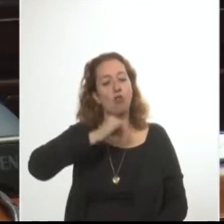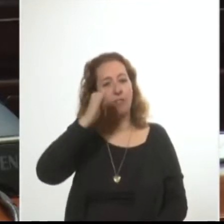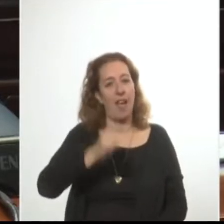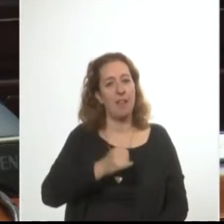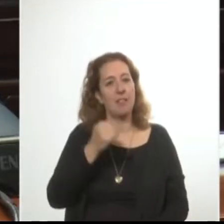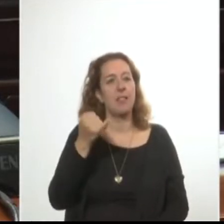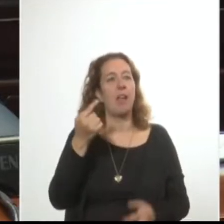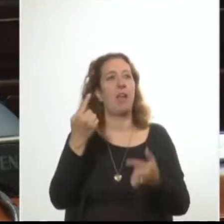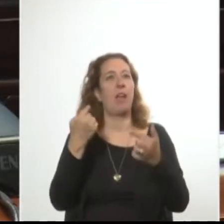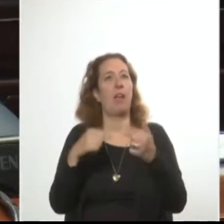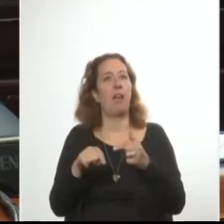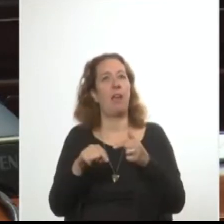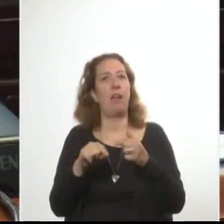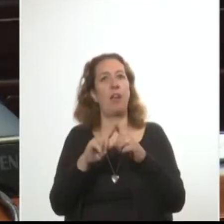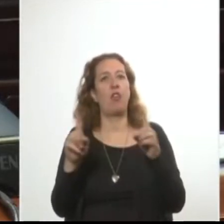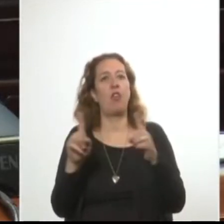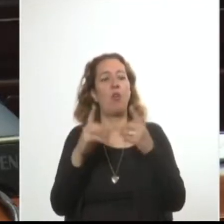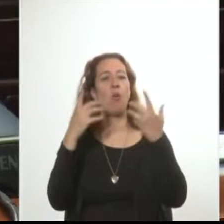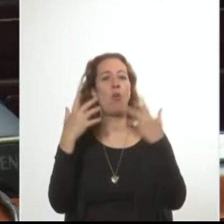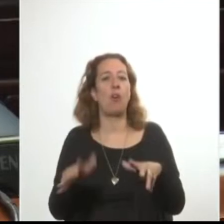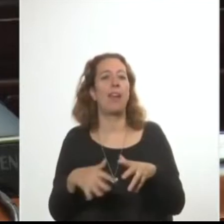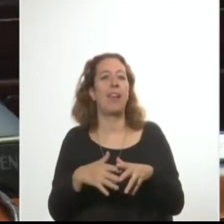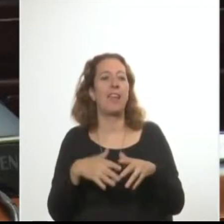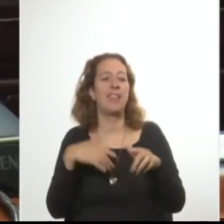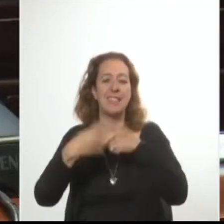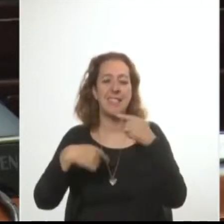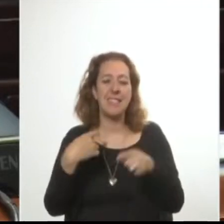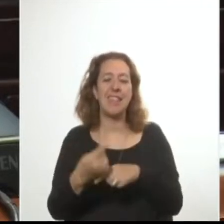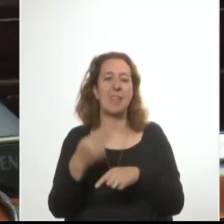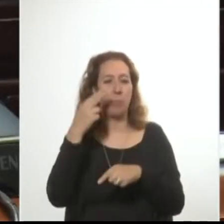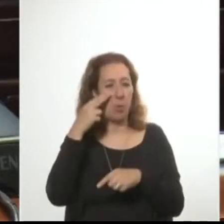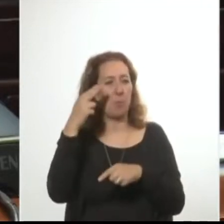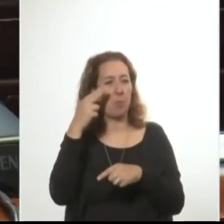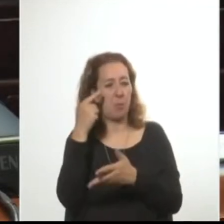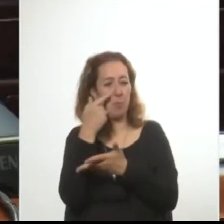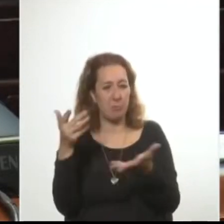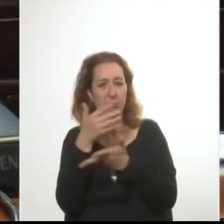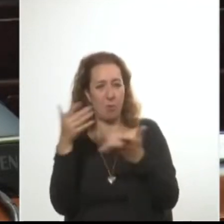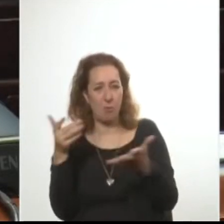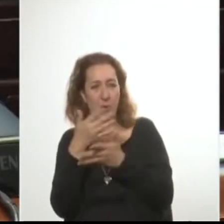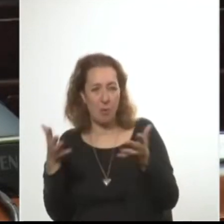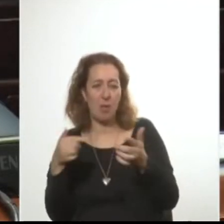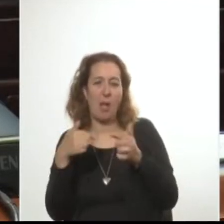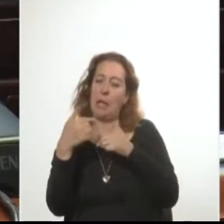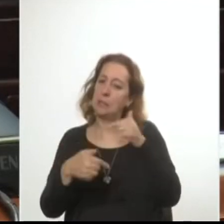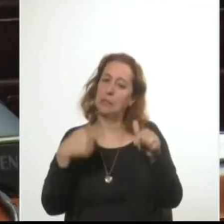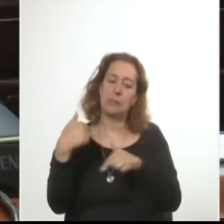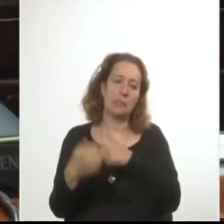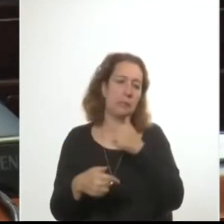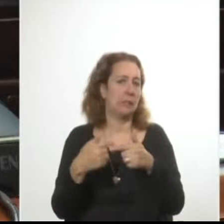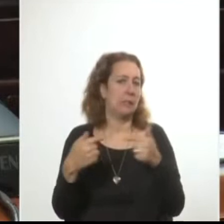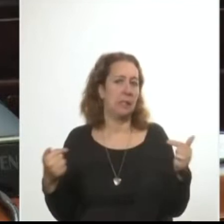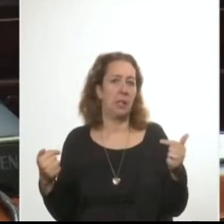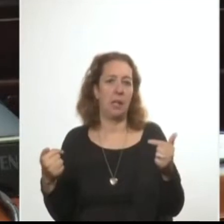buscando eternizar la fractura en nuestra sociedad hacen correr generosamente los recursos